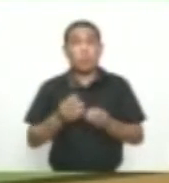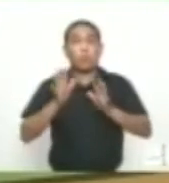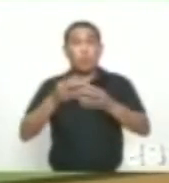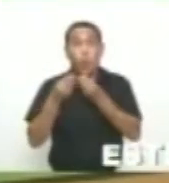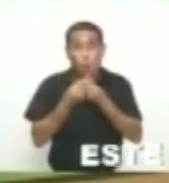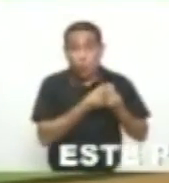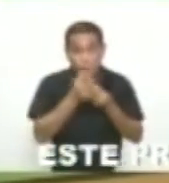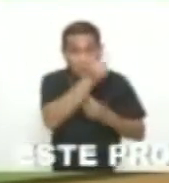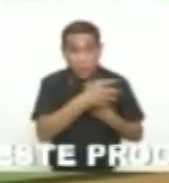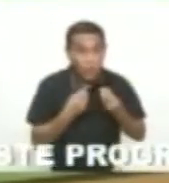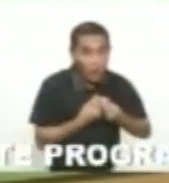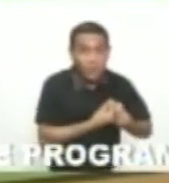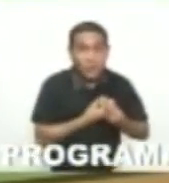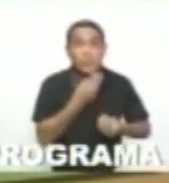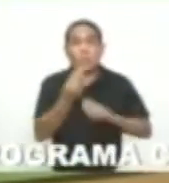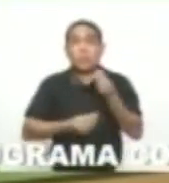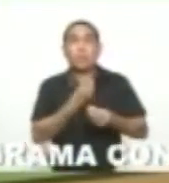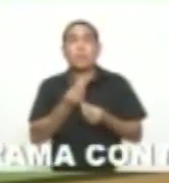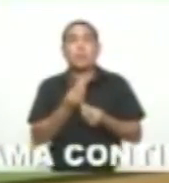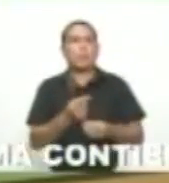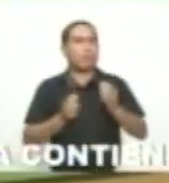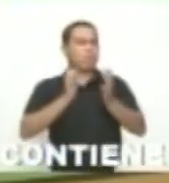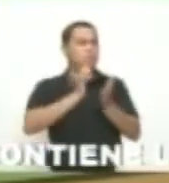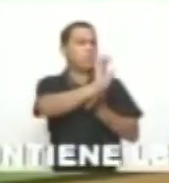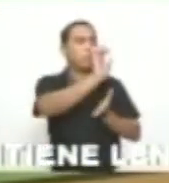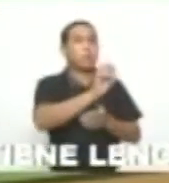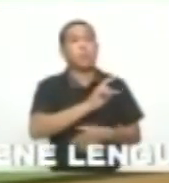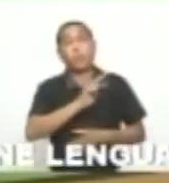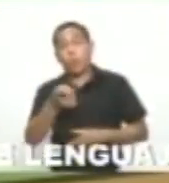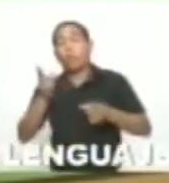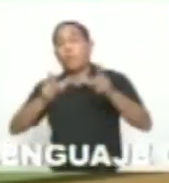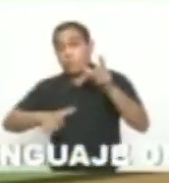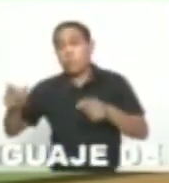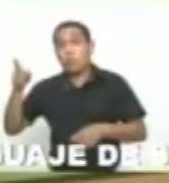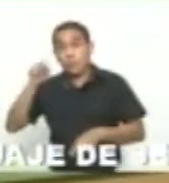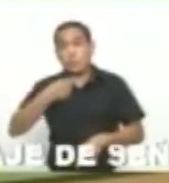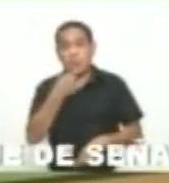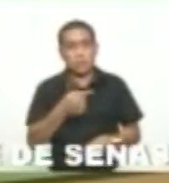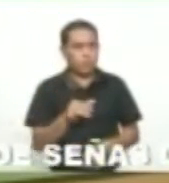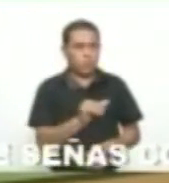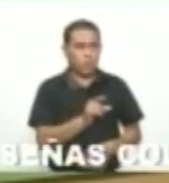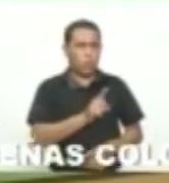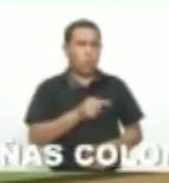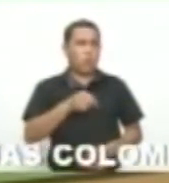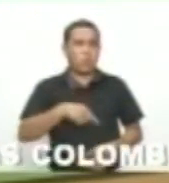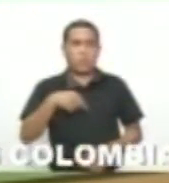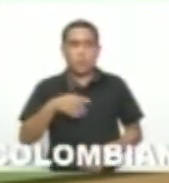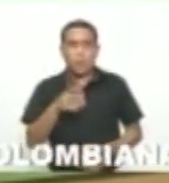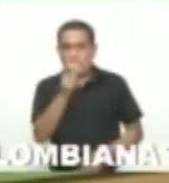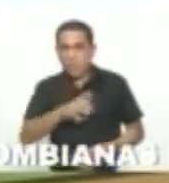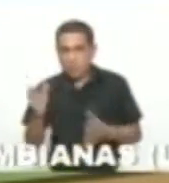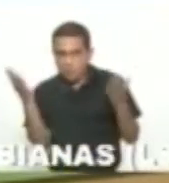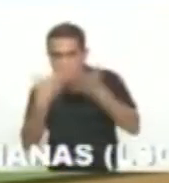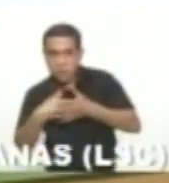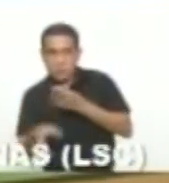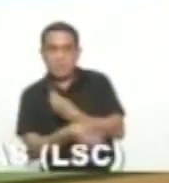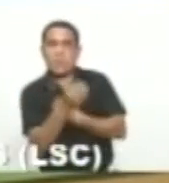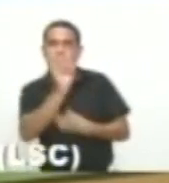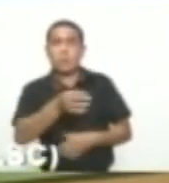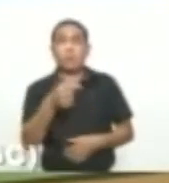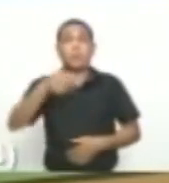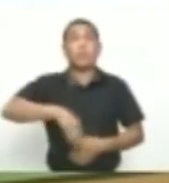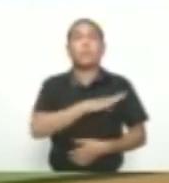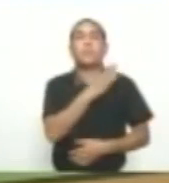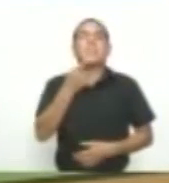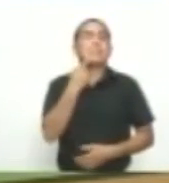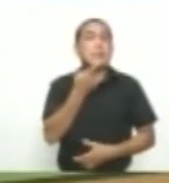Y en Bucaramanga El presidente del consejo Denuncia que hay mafias Tras estas zonas De parqueo Aquí en Barranquilla Se aprueba el proyecto Aún en contra De lo que dice